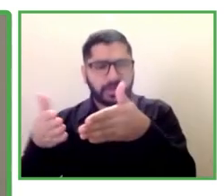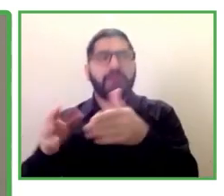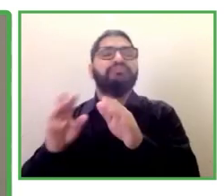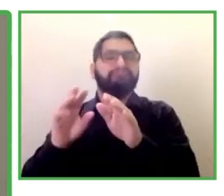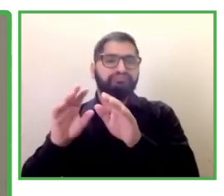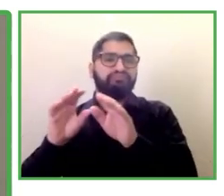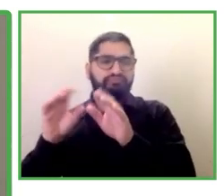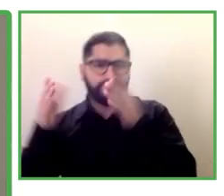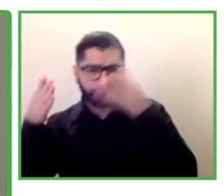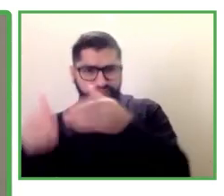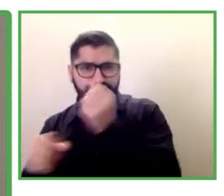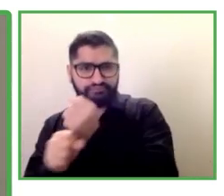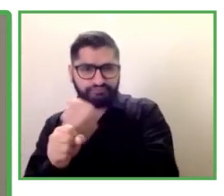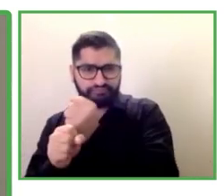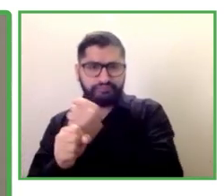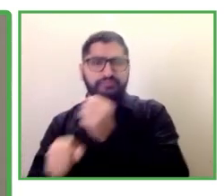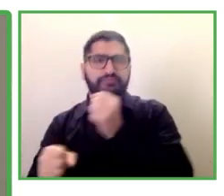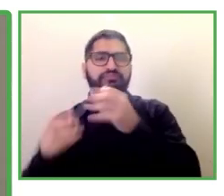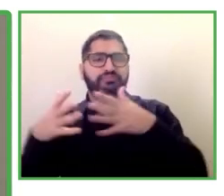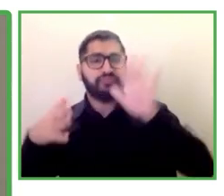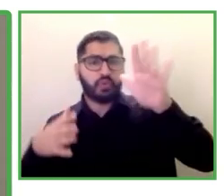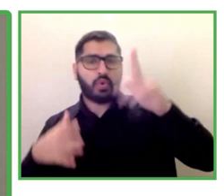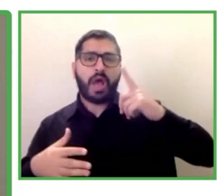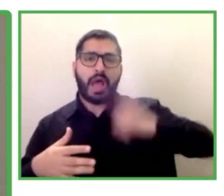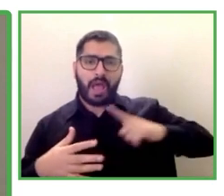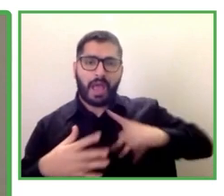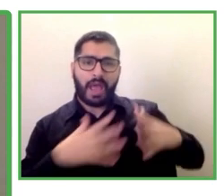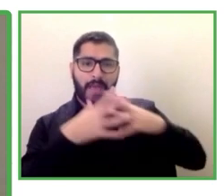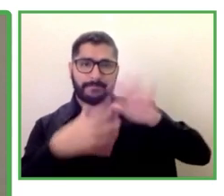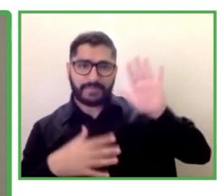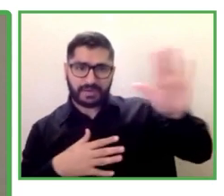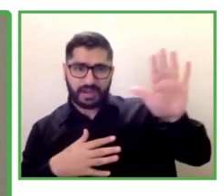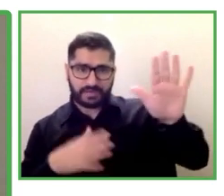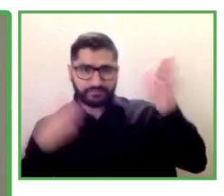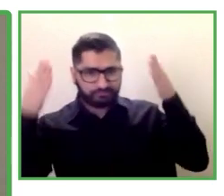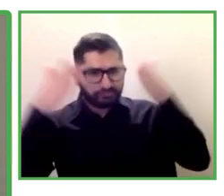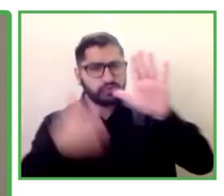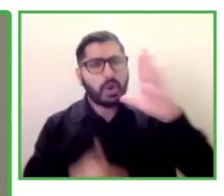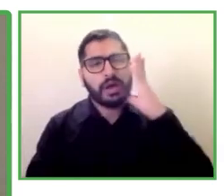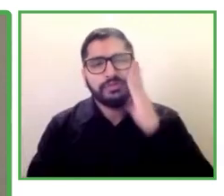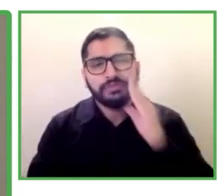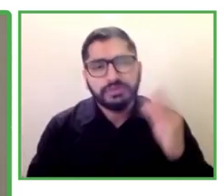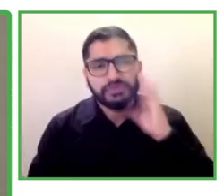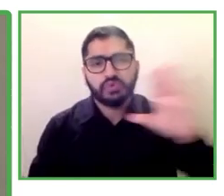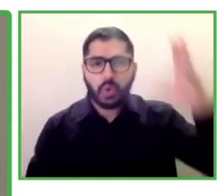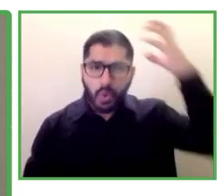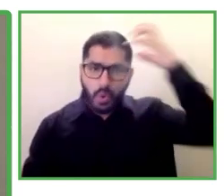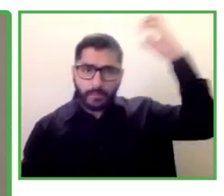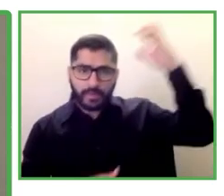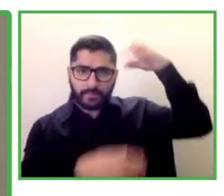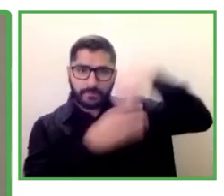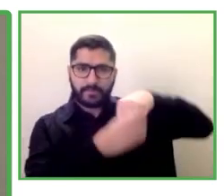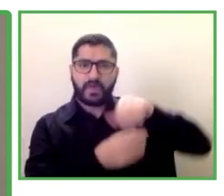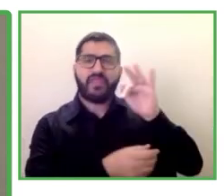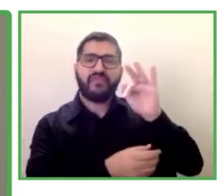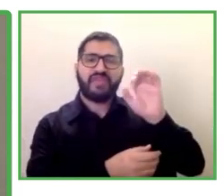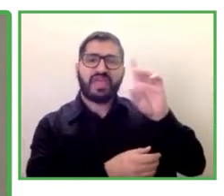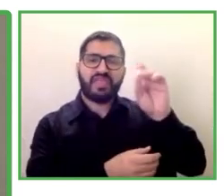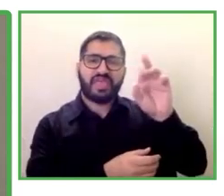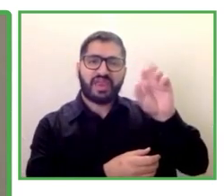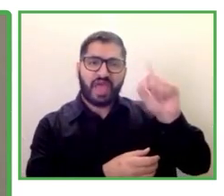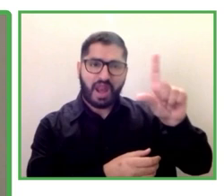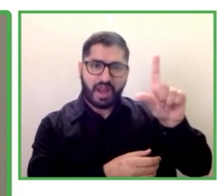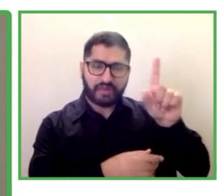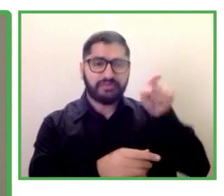tiene 18 años de experiencia en el trabajo en el gobierno federal dirige el intercambio estatal sobre empleo y discapacidad que por sus siglas en inglés